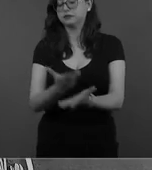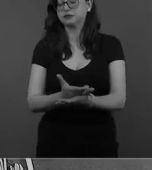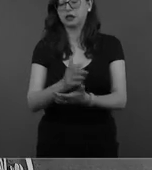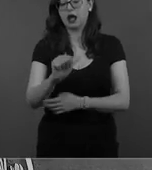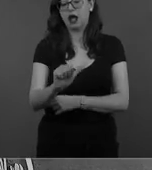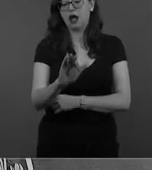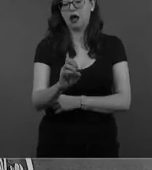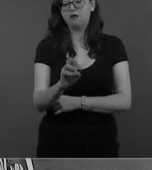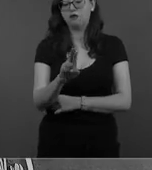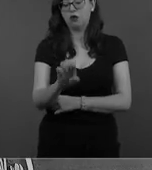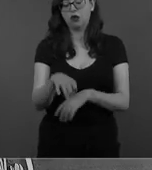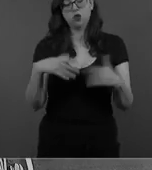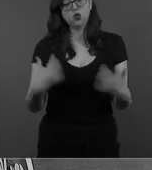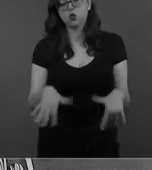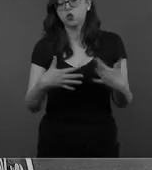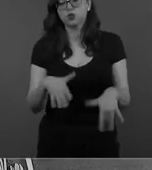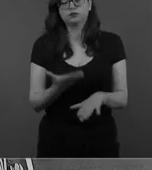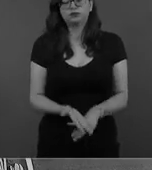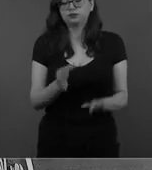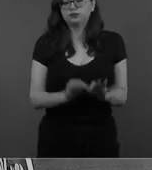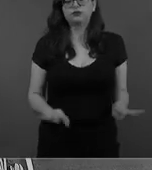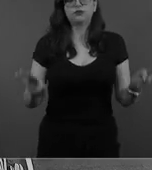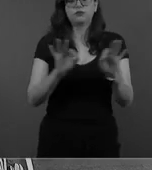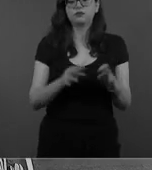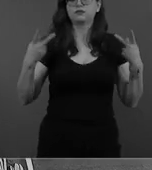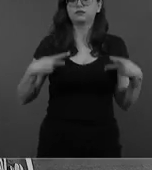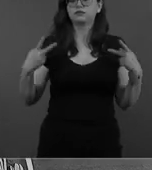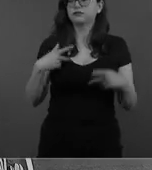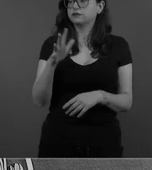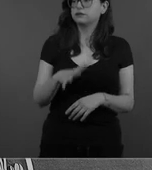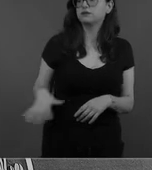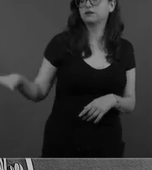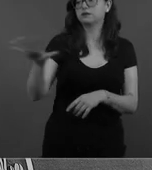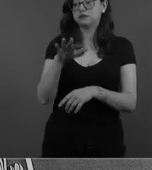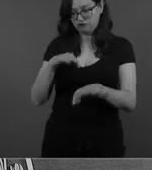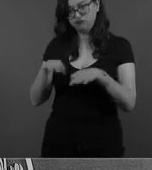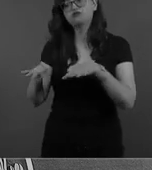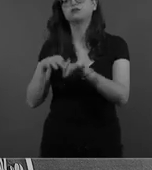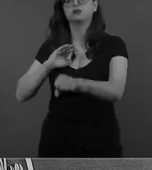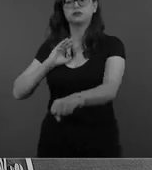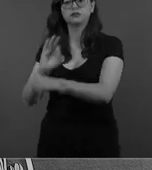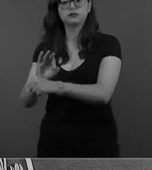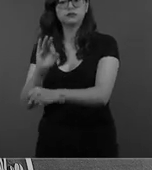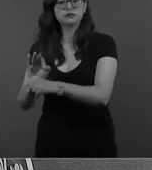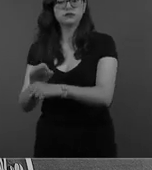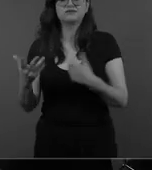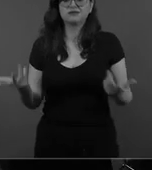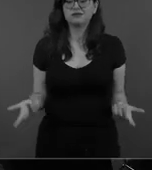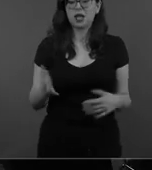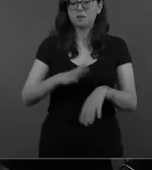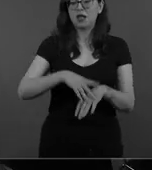trabajadores, sobre todo de aquellos que comenzaron a, iniciaron a laborar después del